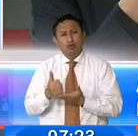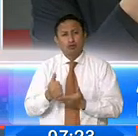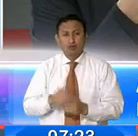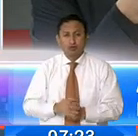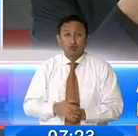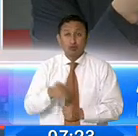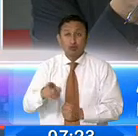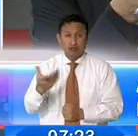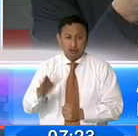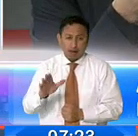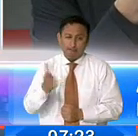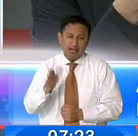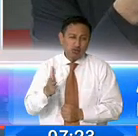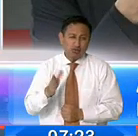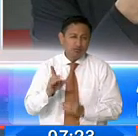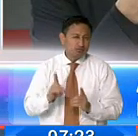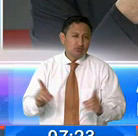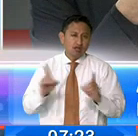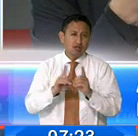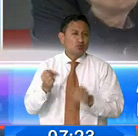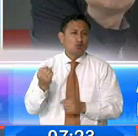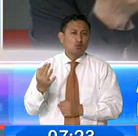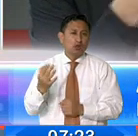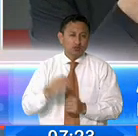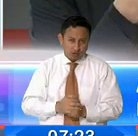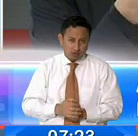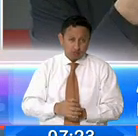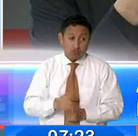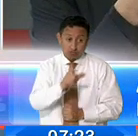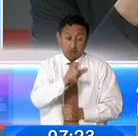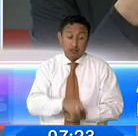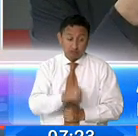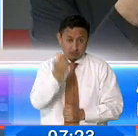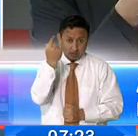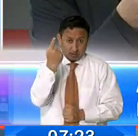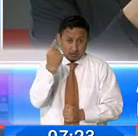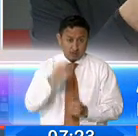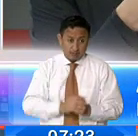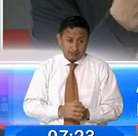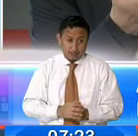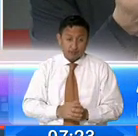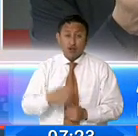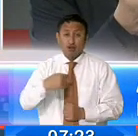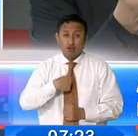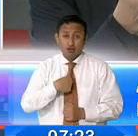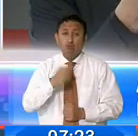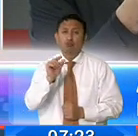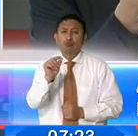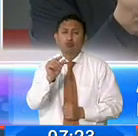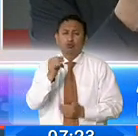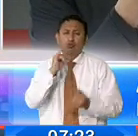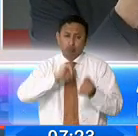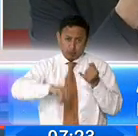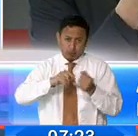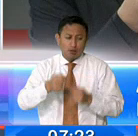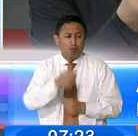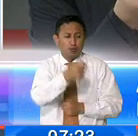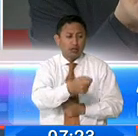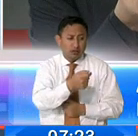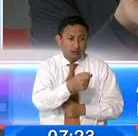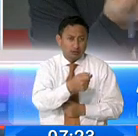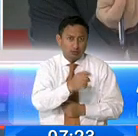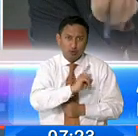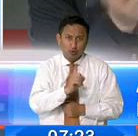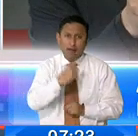en catastro, tienen que tener evidentemente levantada la información para que entienda la ciudadanía que no es que uno da sentaditos y con eso les ayudamos.